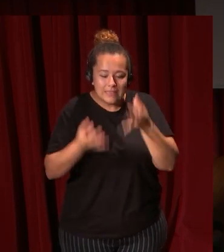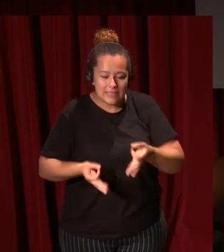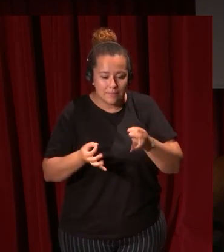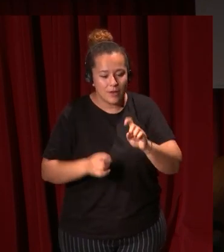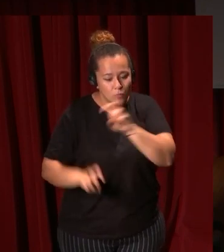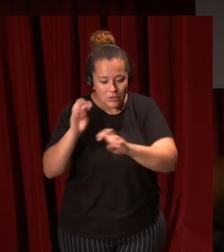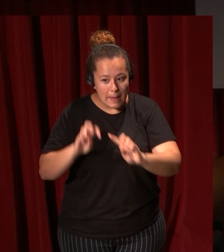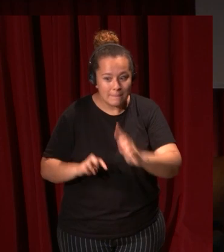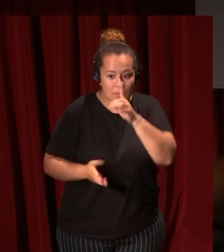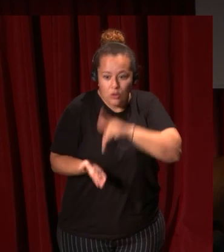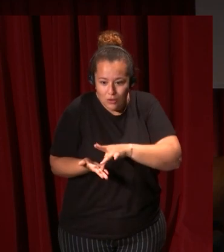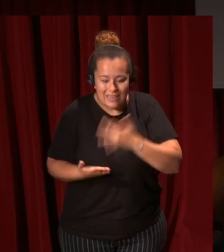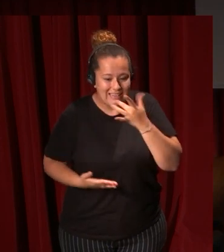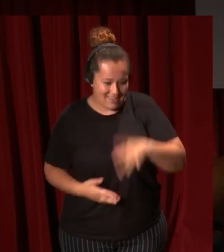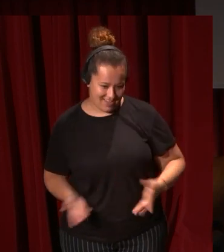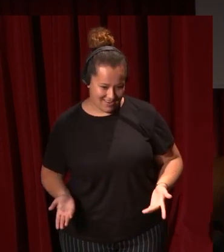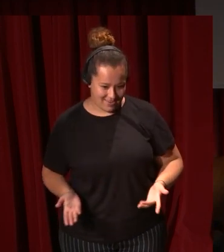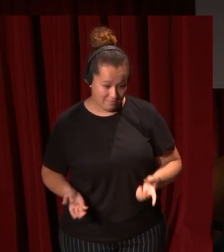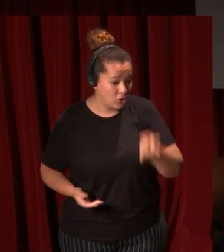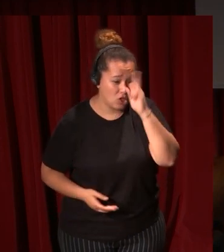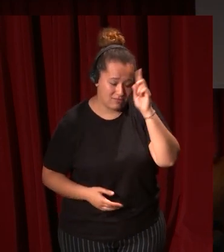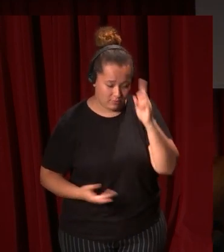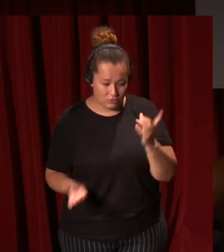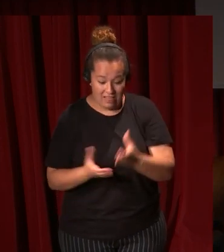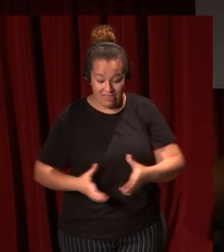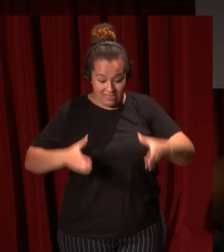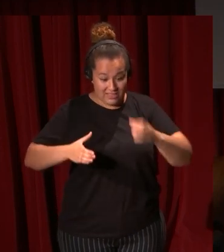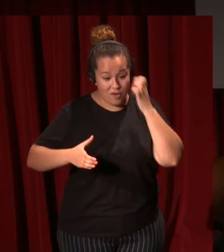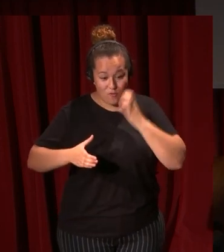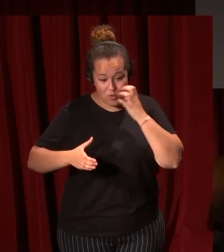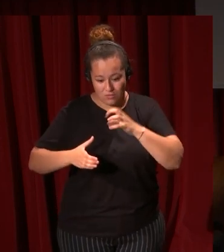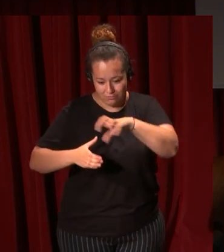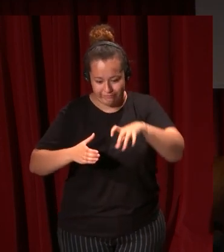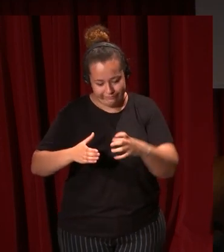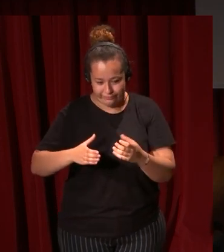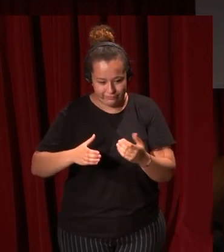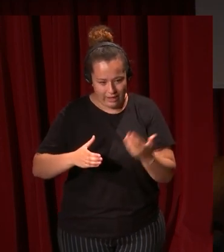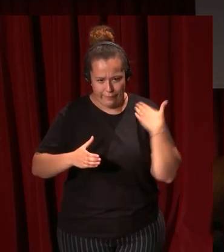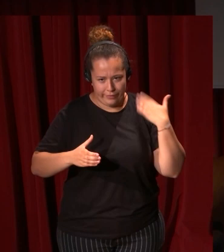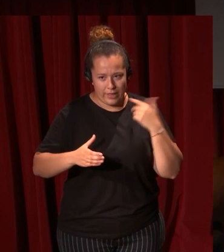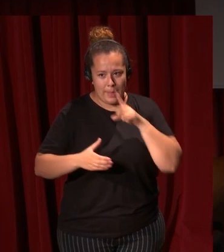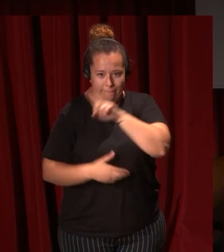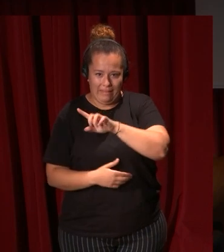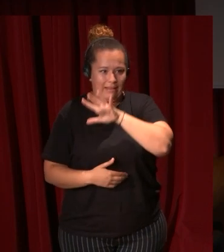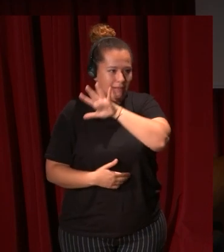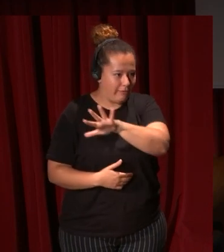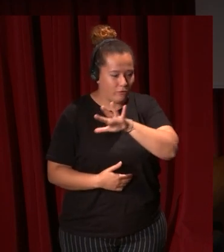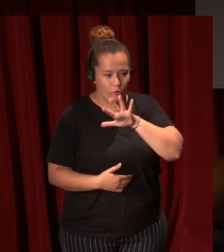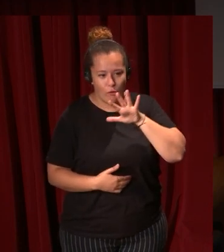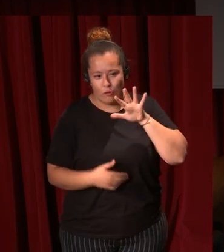de tantas cosas no lo sabemos en este caso la cesta de frutas es muy temprana ya os he dicho 1595